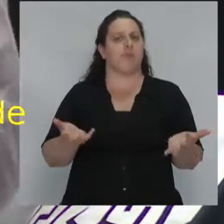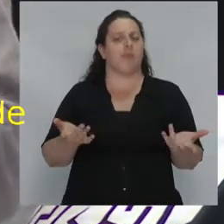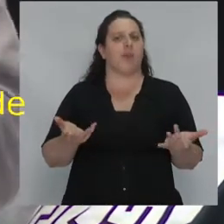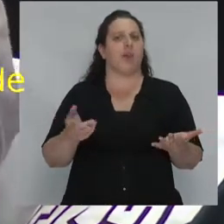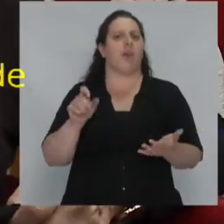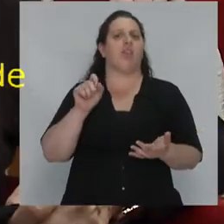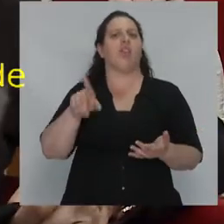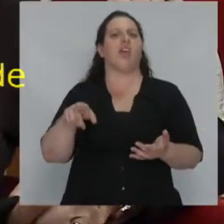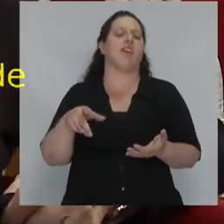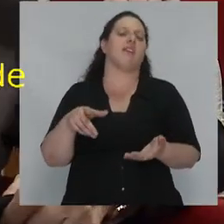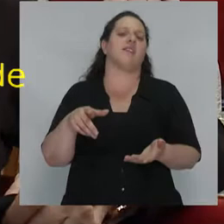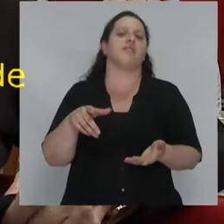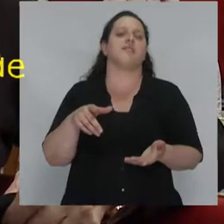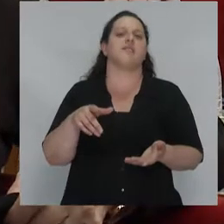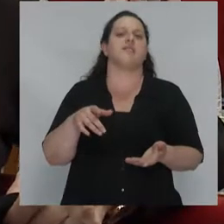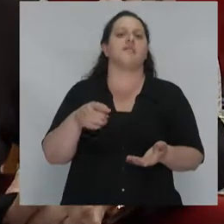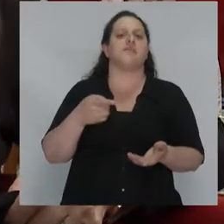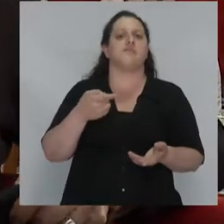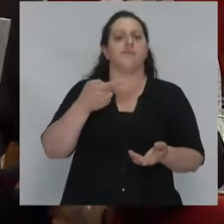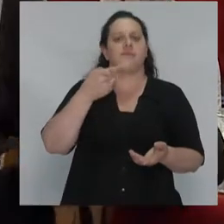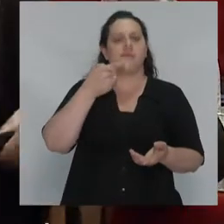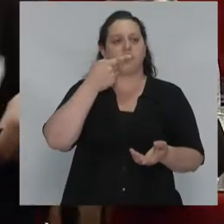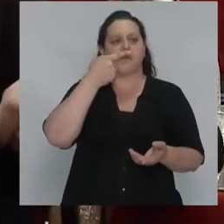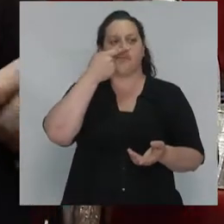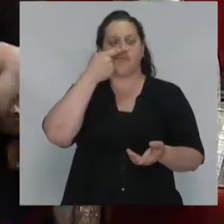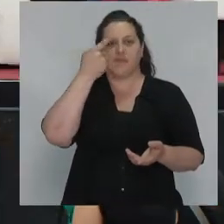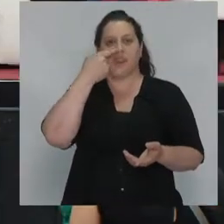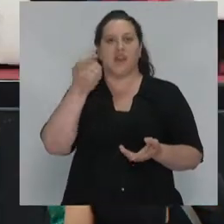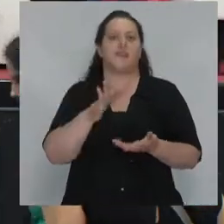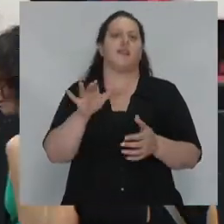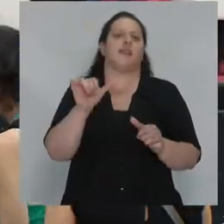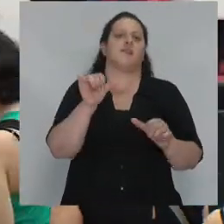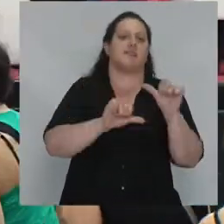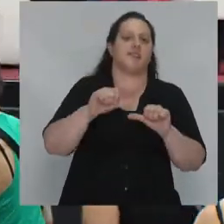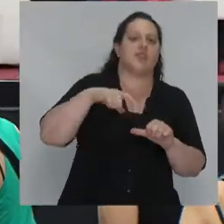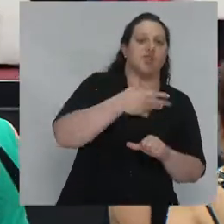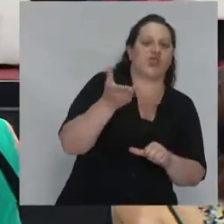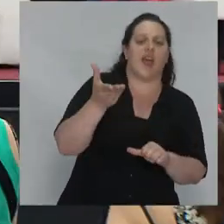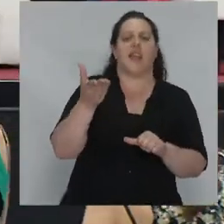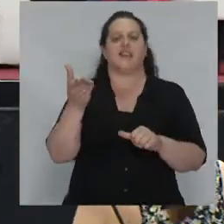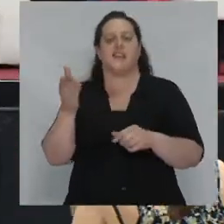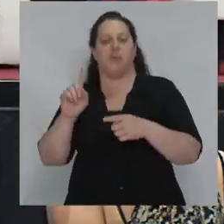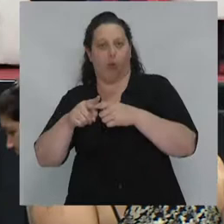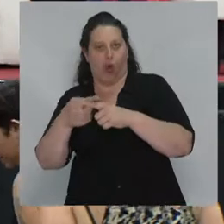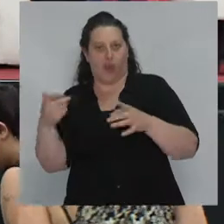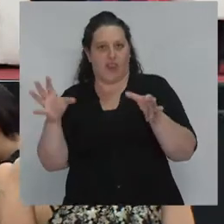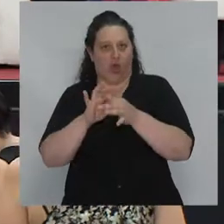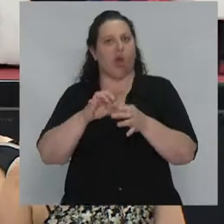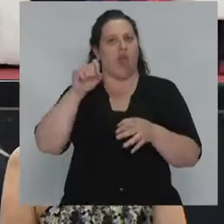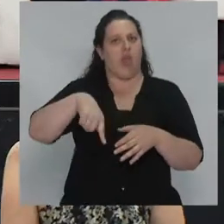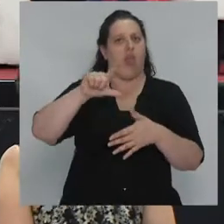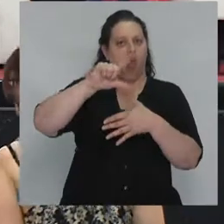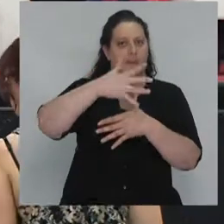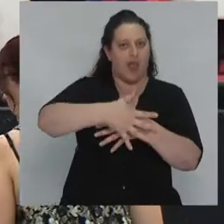interés intelectual y social y político en América Latina. Para